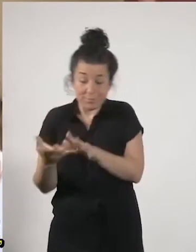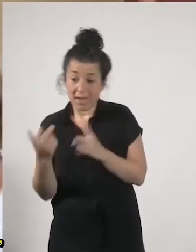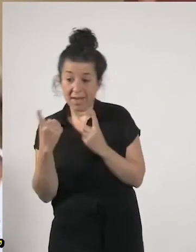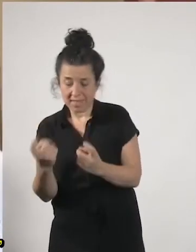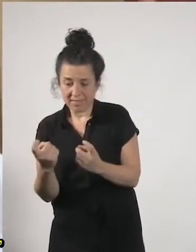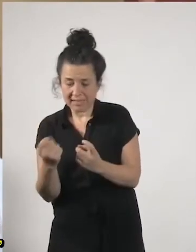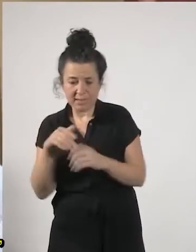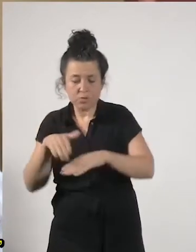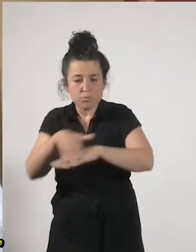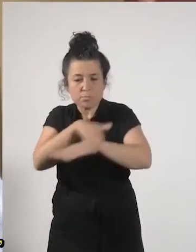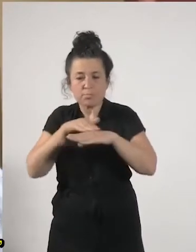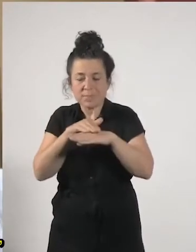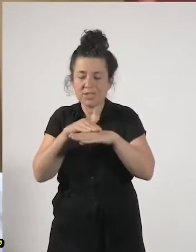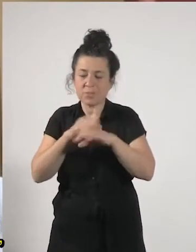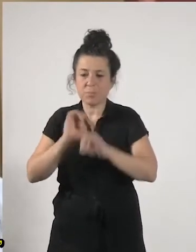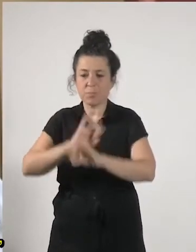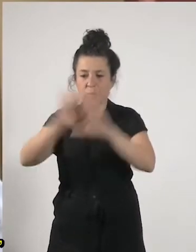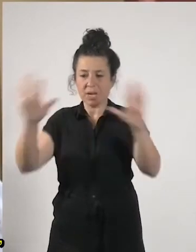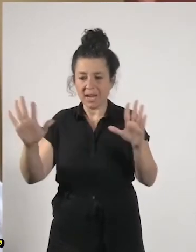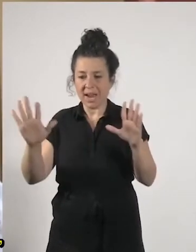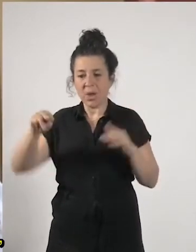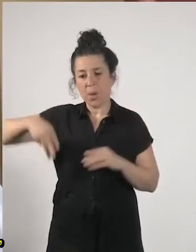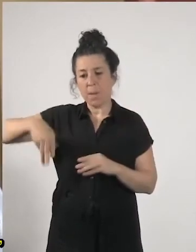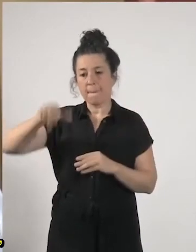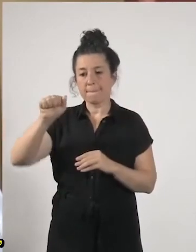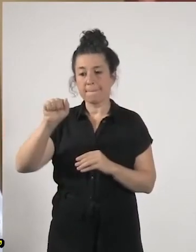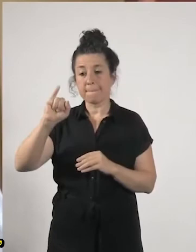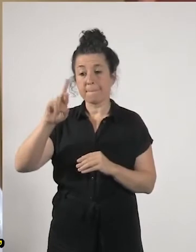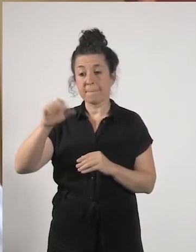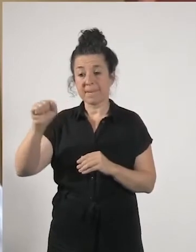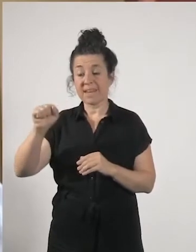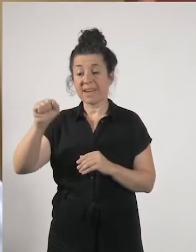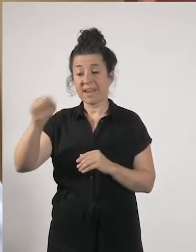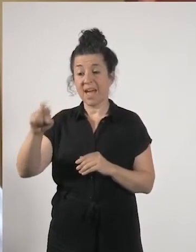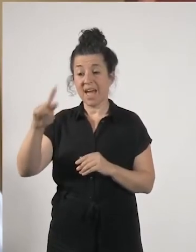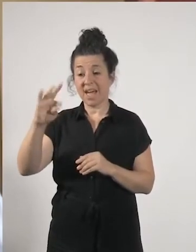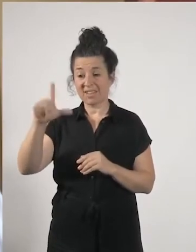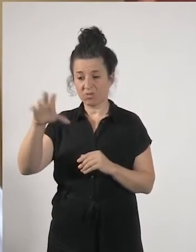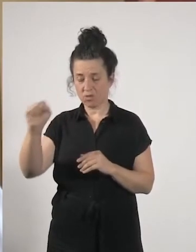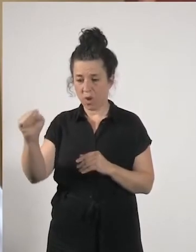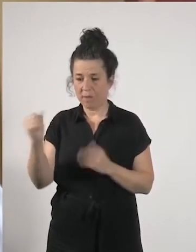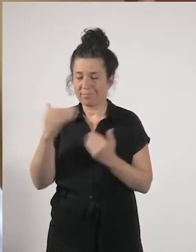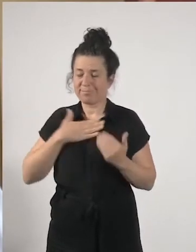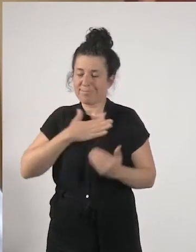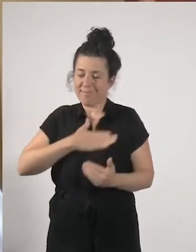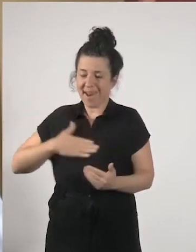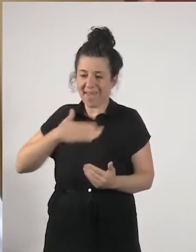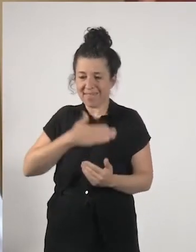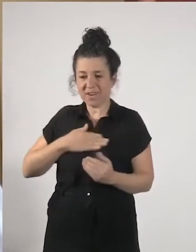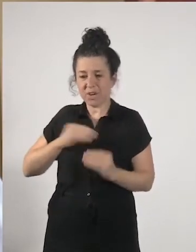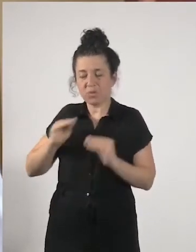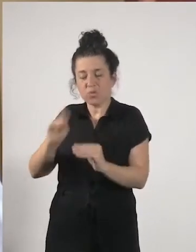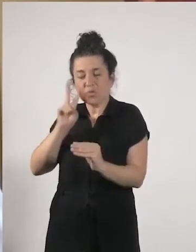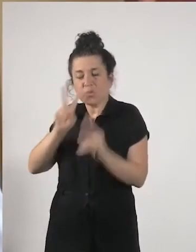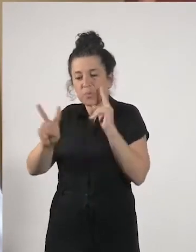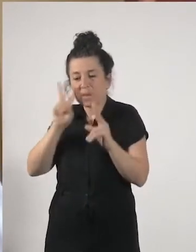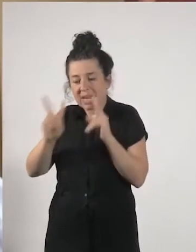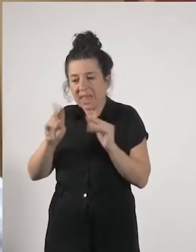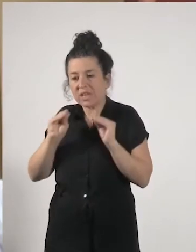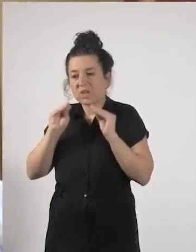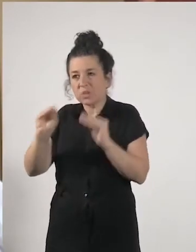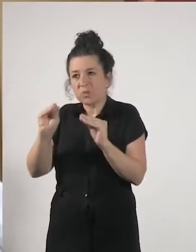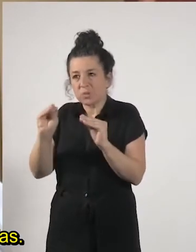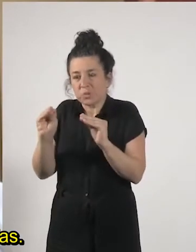me han optado un placer contar con esta mirada que lo estructura lo simplifica y hace todas las cosas